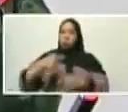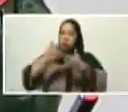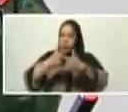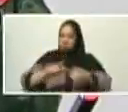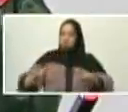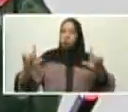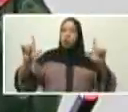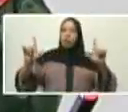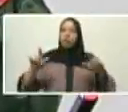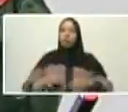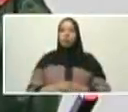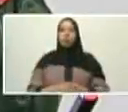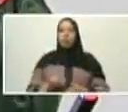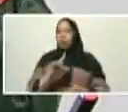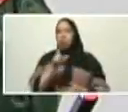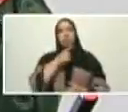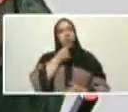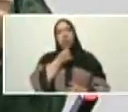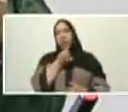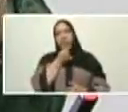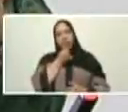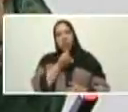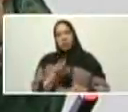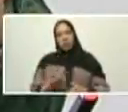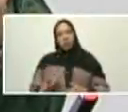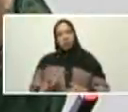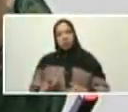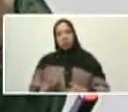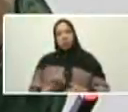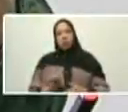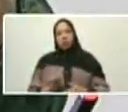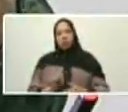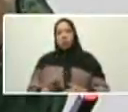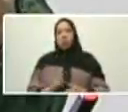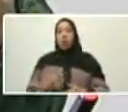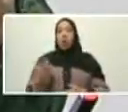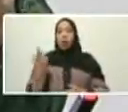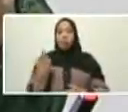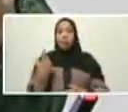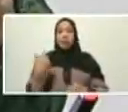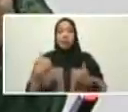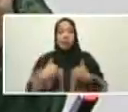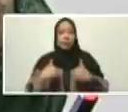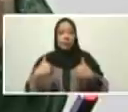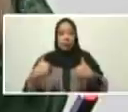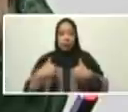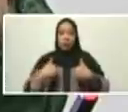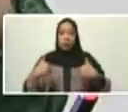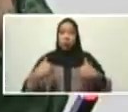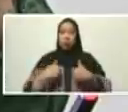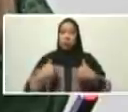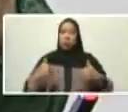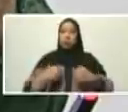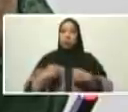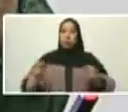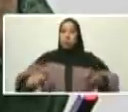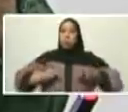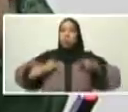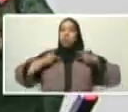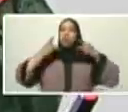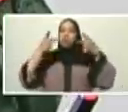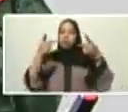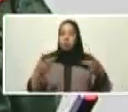soberana. No fue fácil, hubo necesidad de unidad, hubo necesidad de una voluntad férrea para vencer